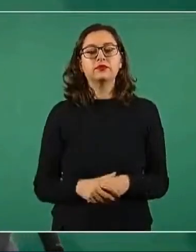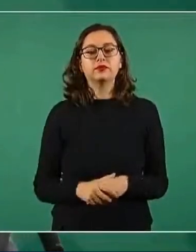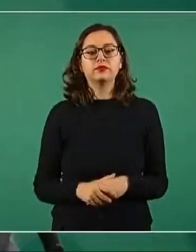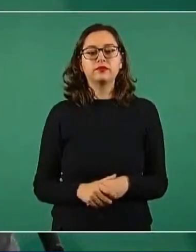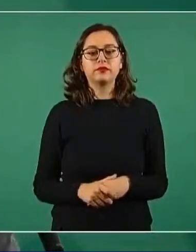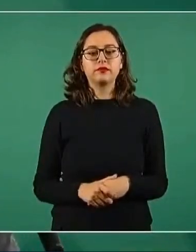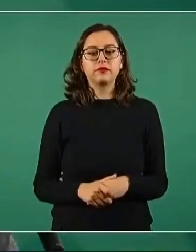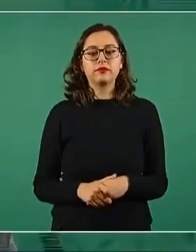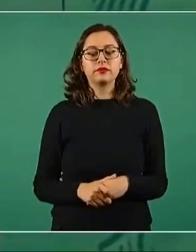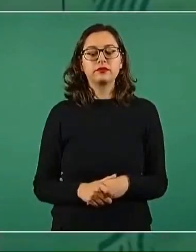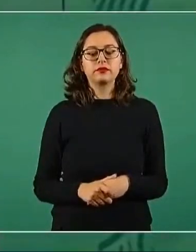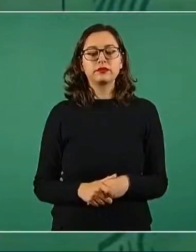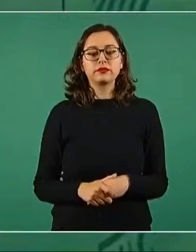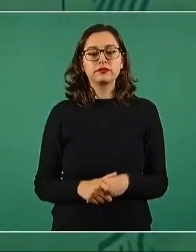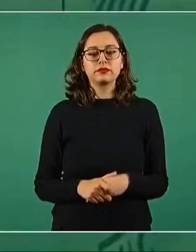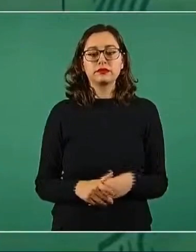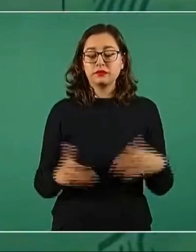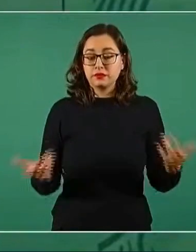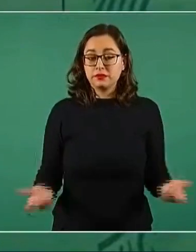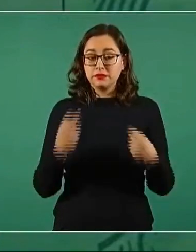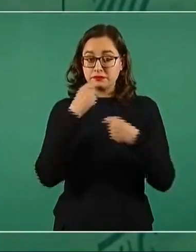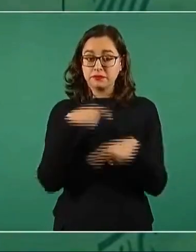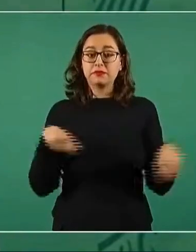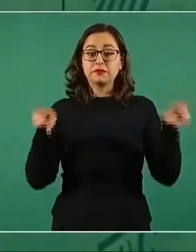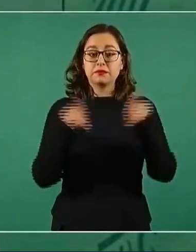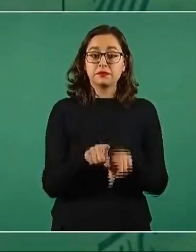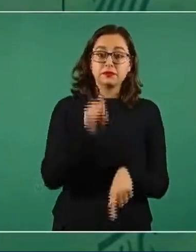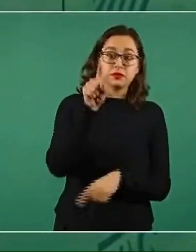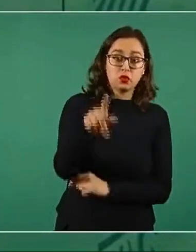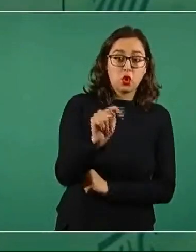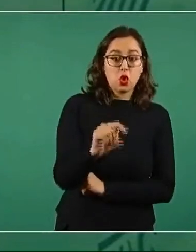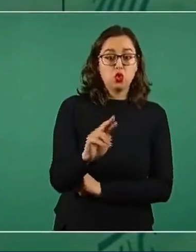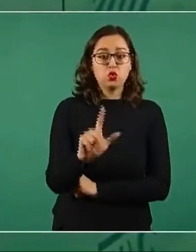coquizadora de Tula,